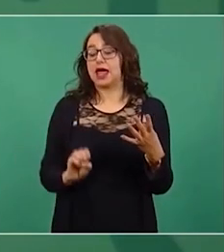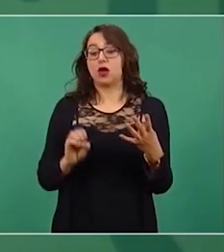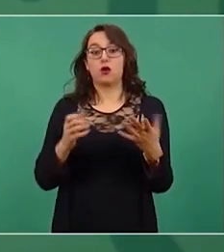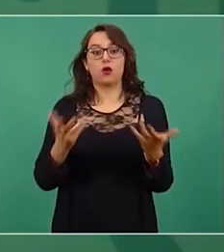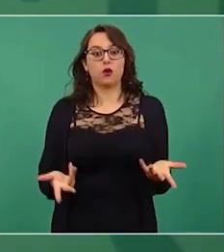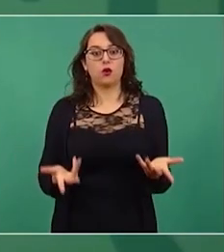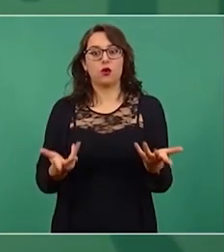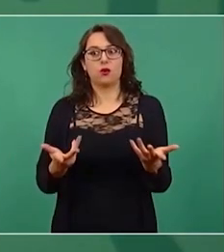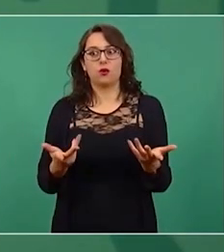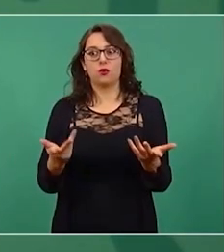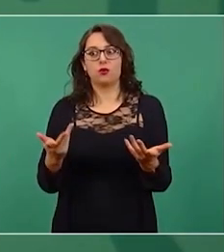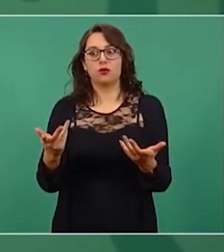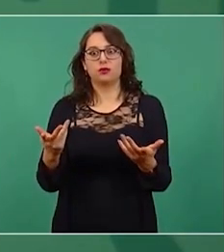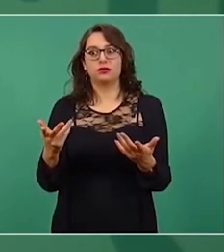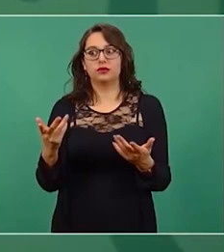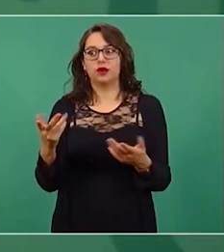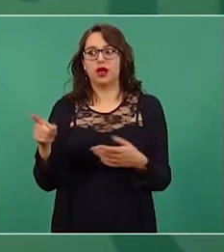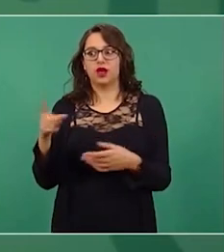¿qué es esto?